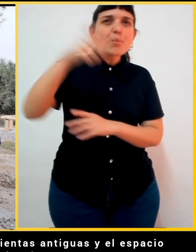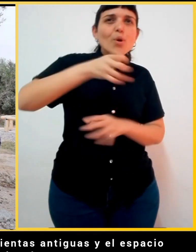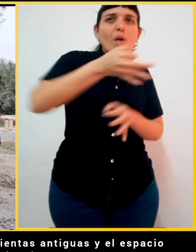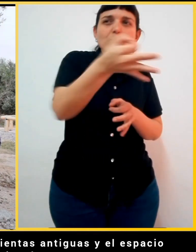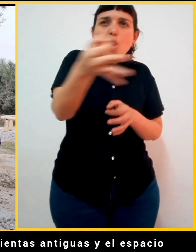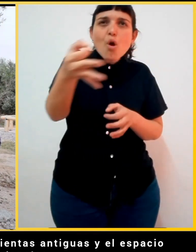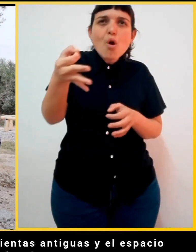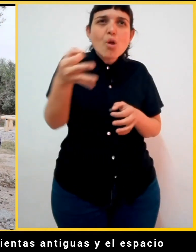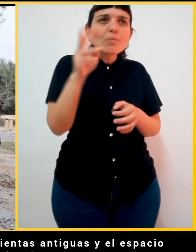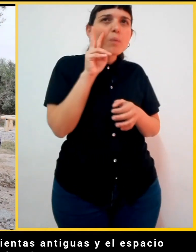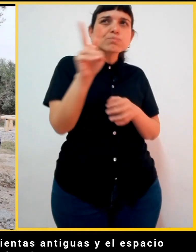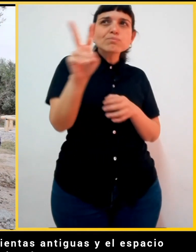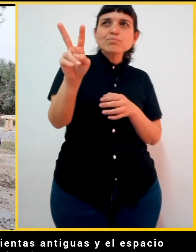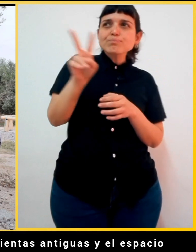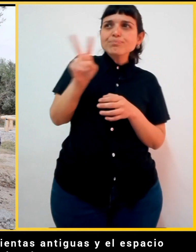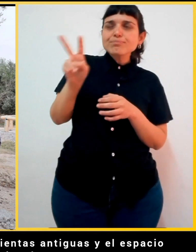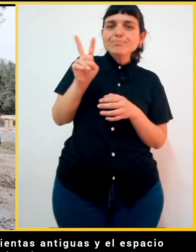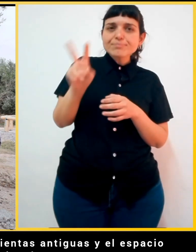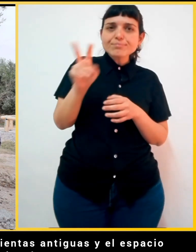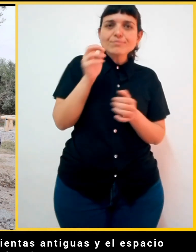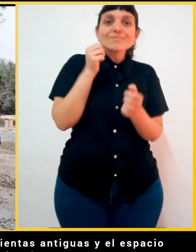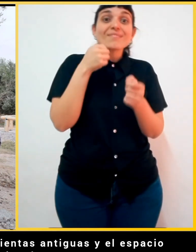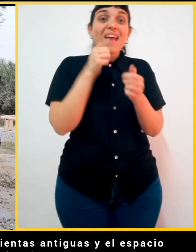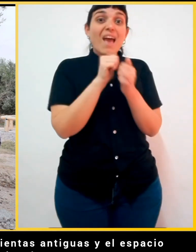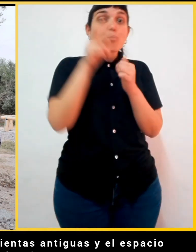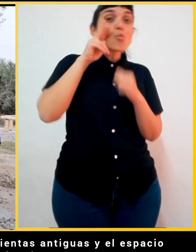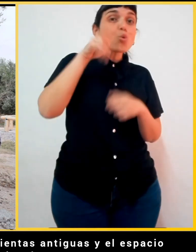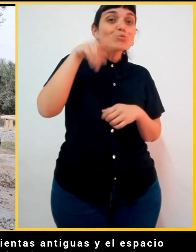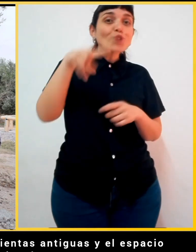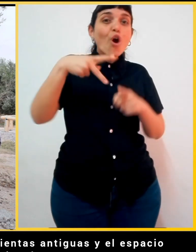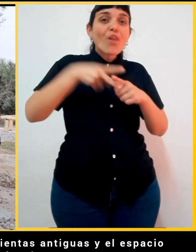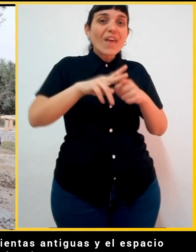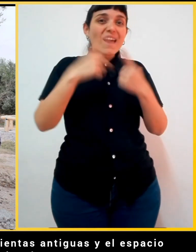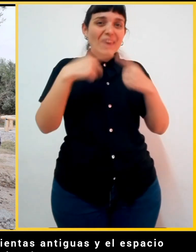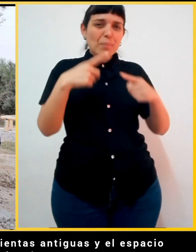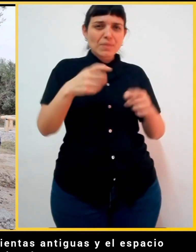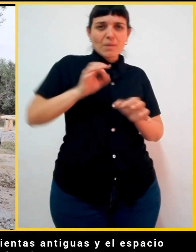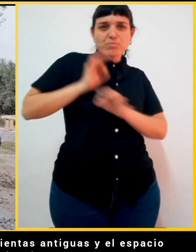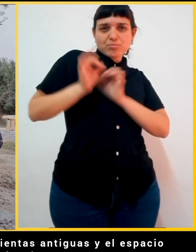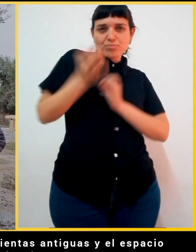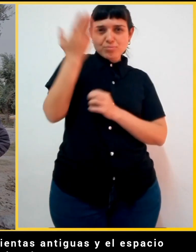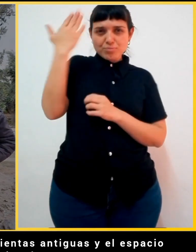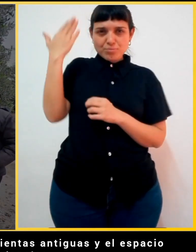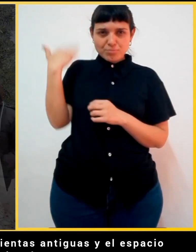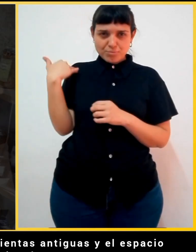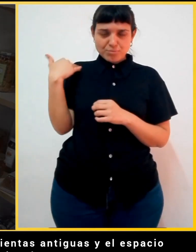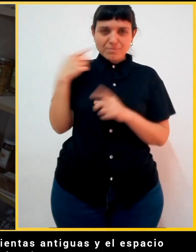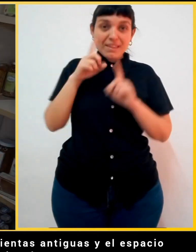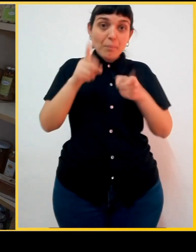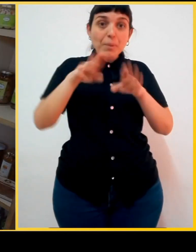el Museo de Herramientas Antiguas y el espacio de venta de productos regionales.